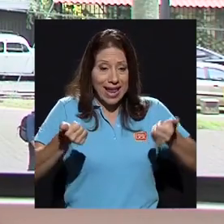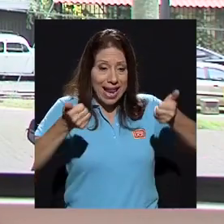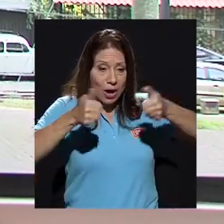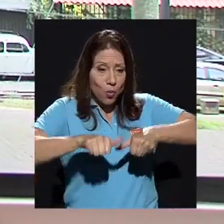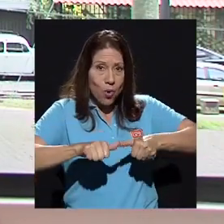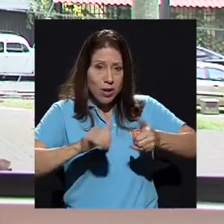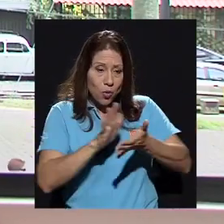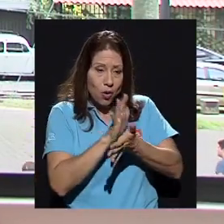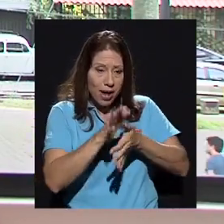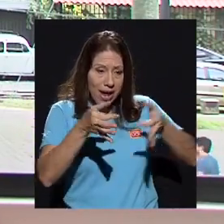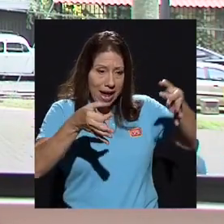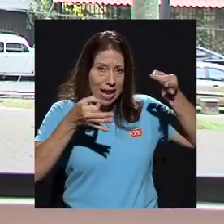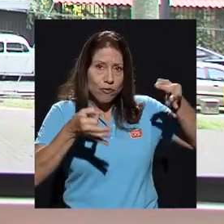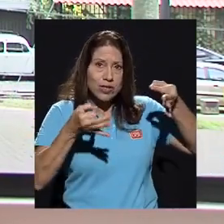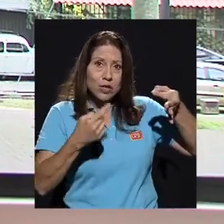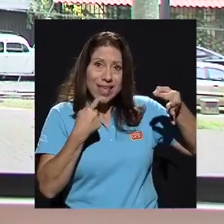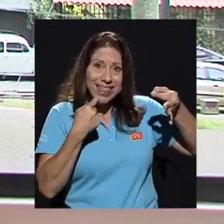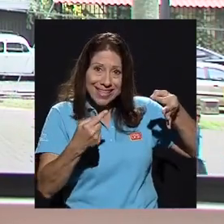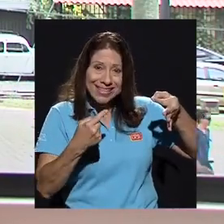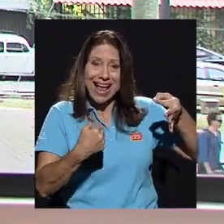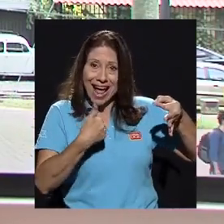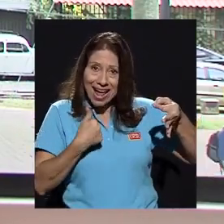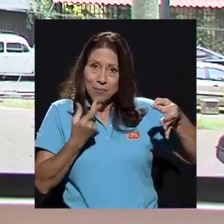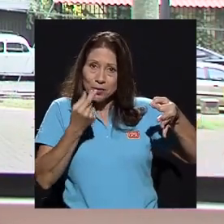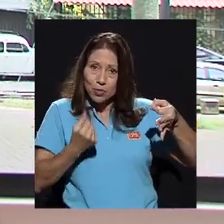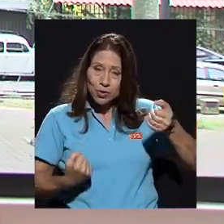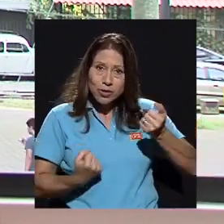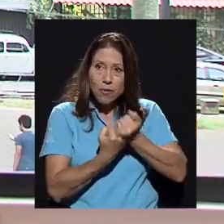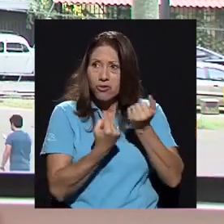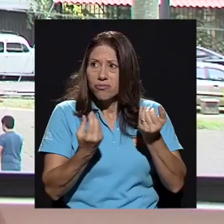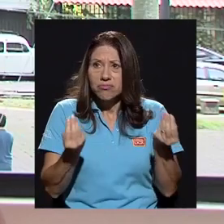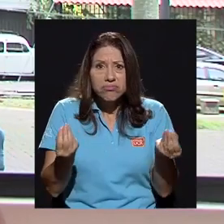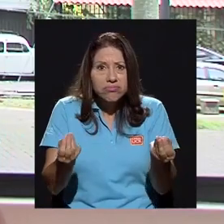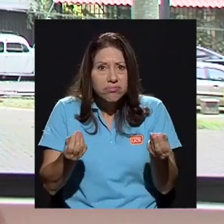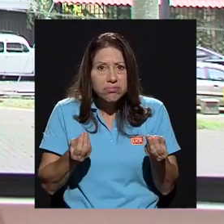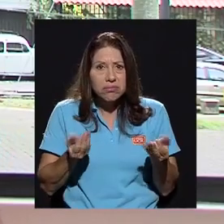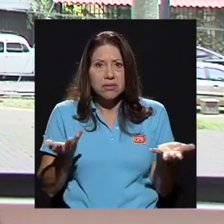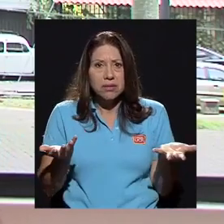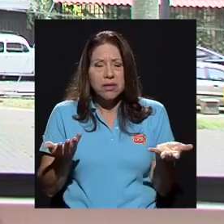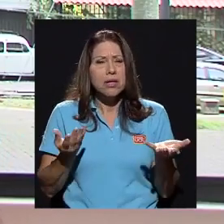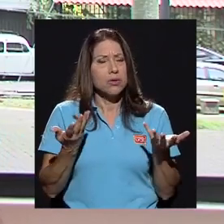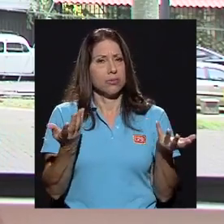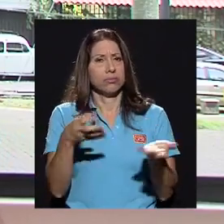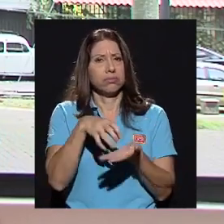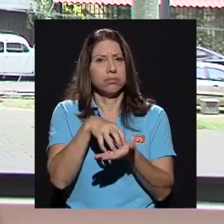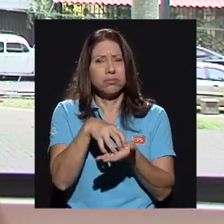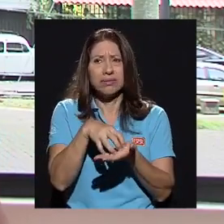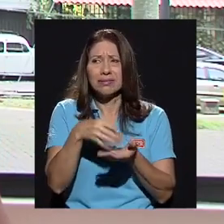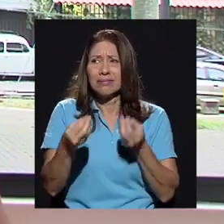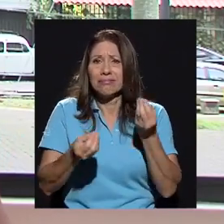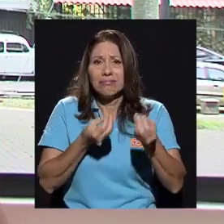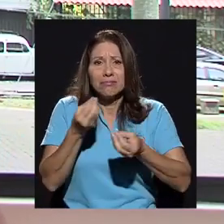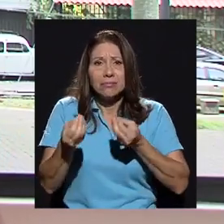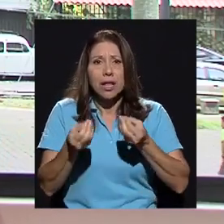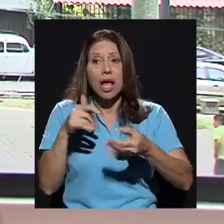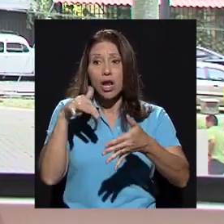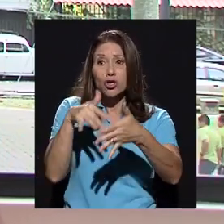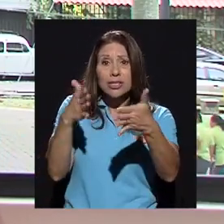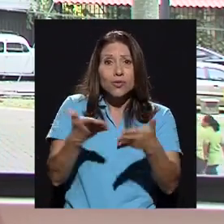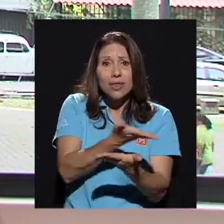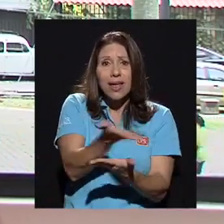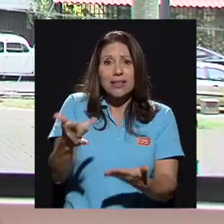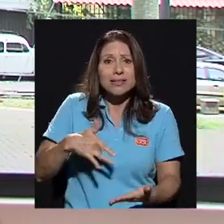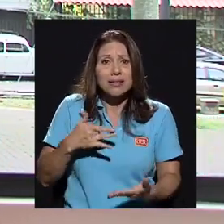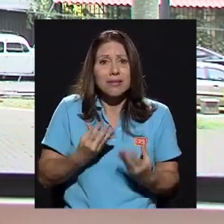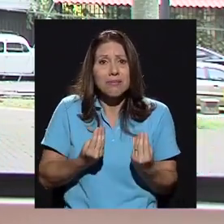el oficio que diga realmente que existen los presupuestos de apoyo. De tal manera que hay una gran incertidumbre, los estudiantes sienten